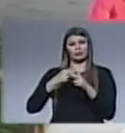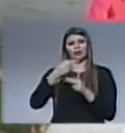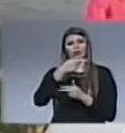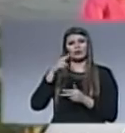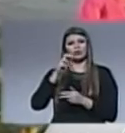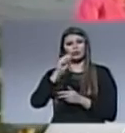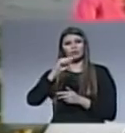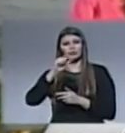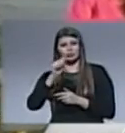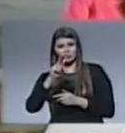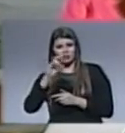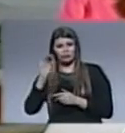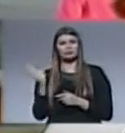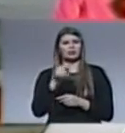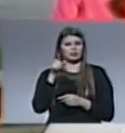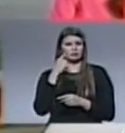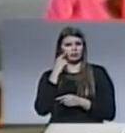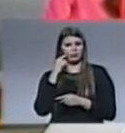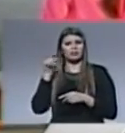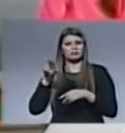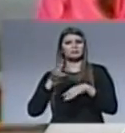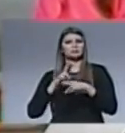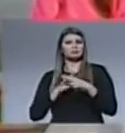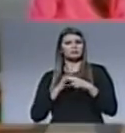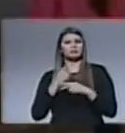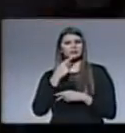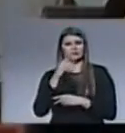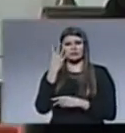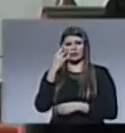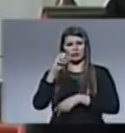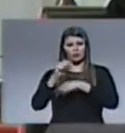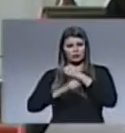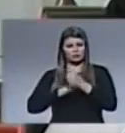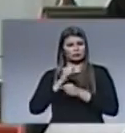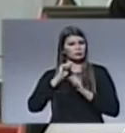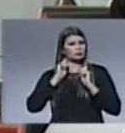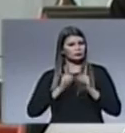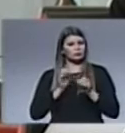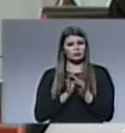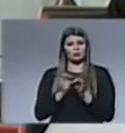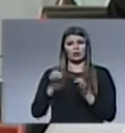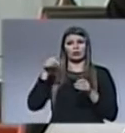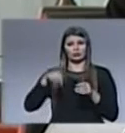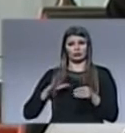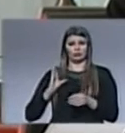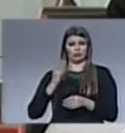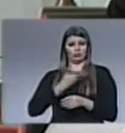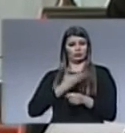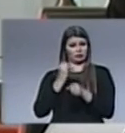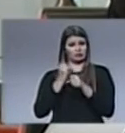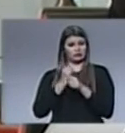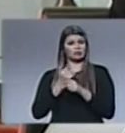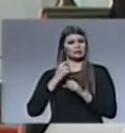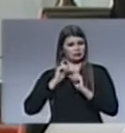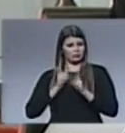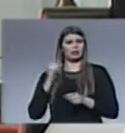vinculado. Nosotros somos un ser, como yo digo, tiene cuatro ángulos importantísimos. Así que como Iglesia, como espiritualidad,